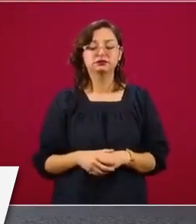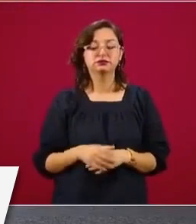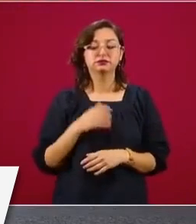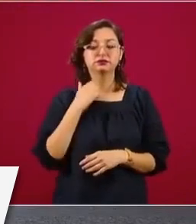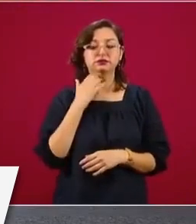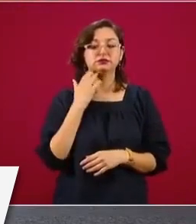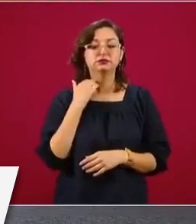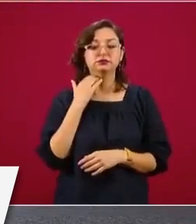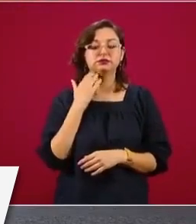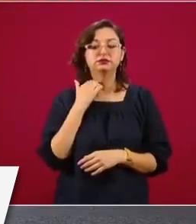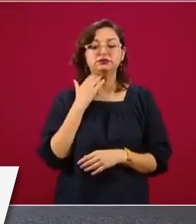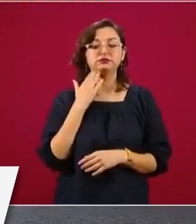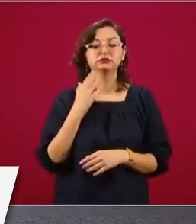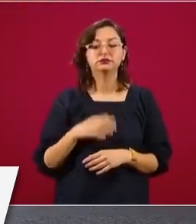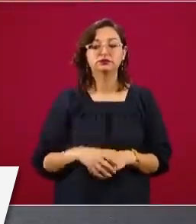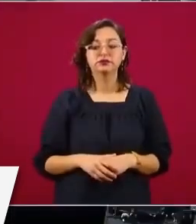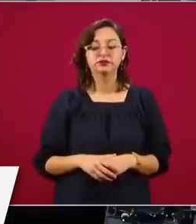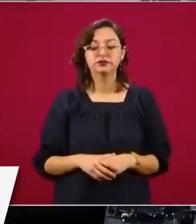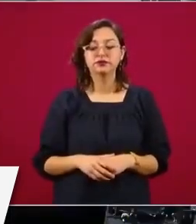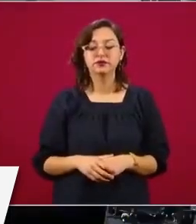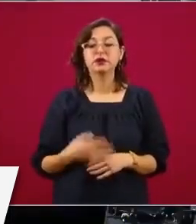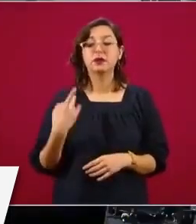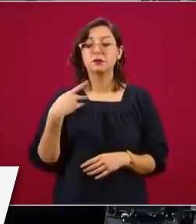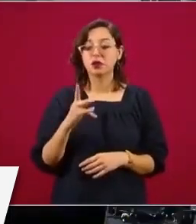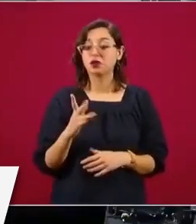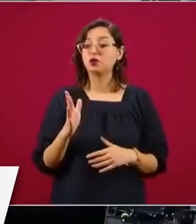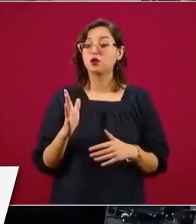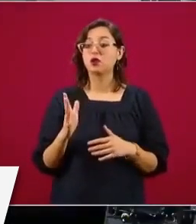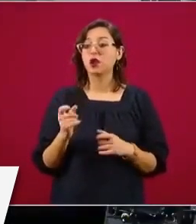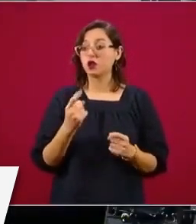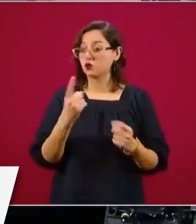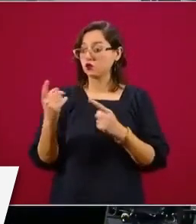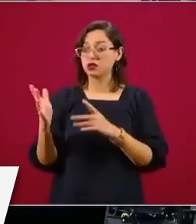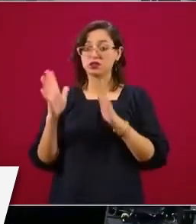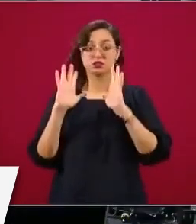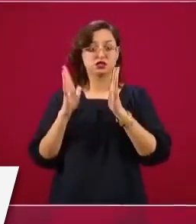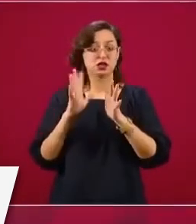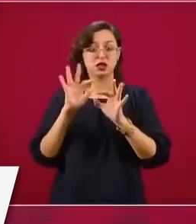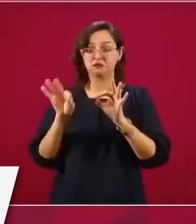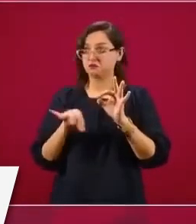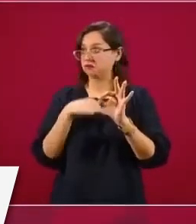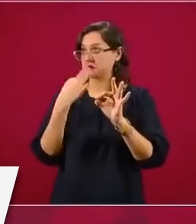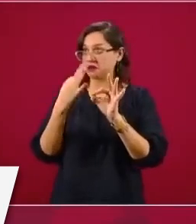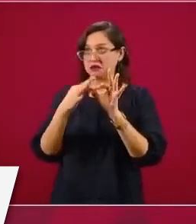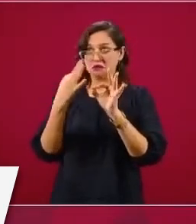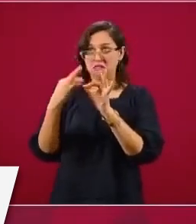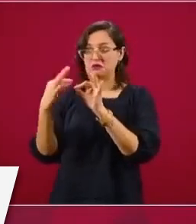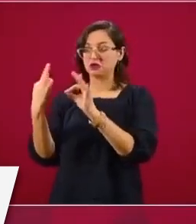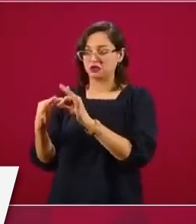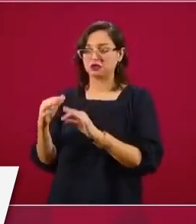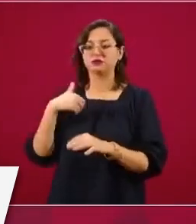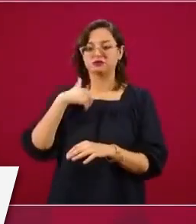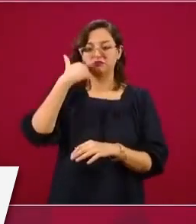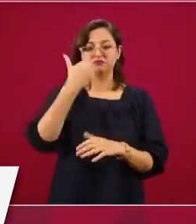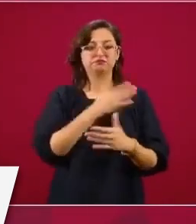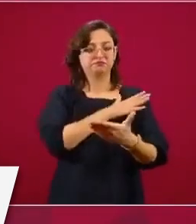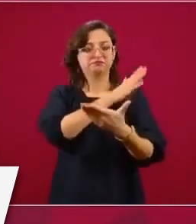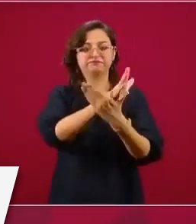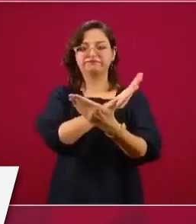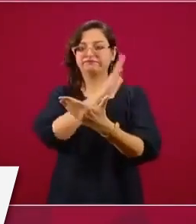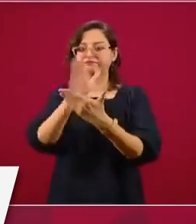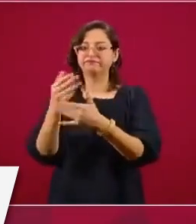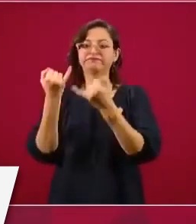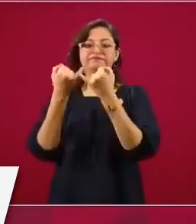terminadas varias y quiero ir a inaugurarlas. Esto